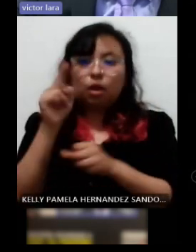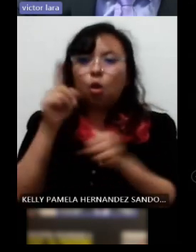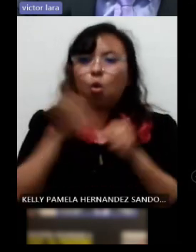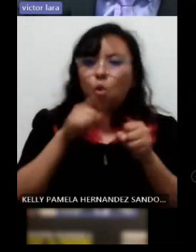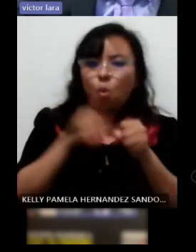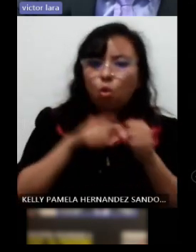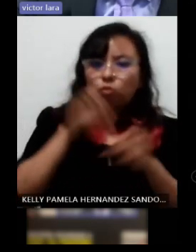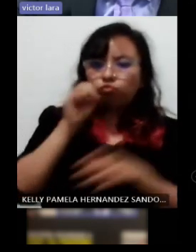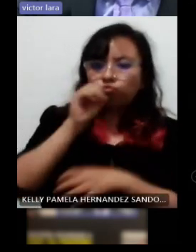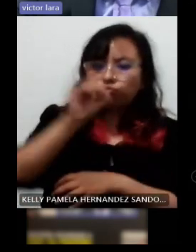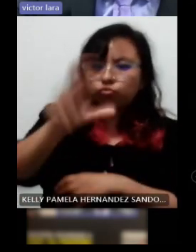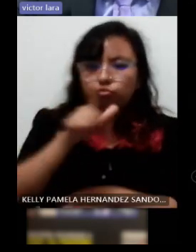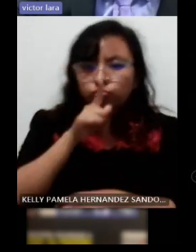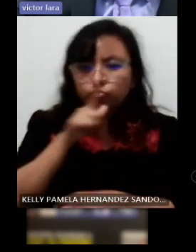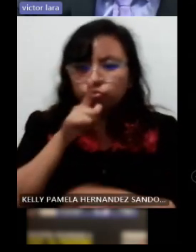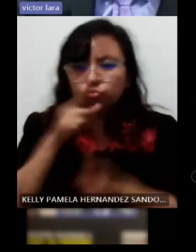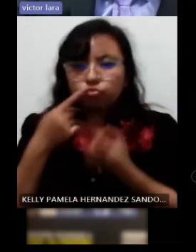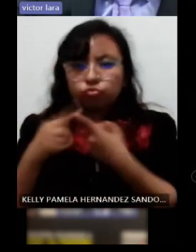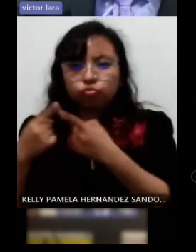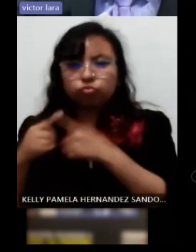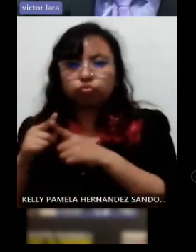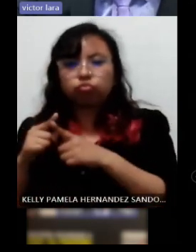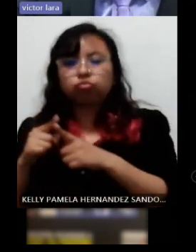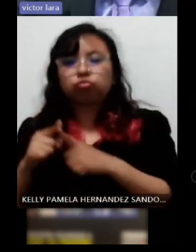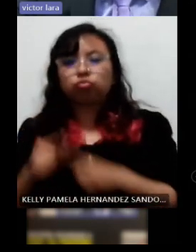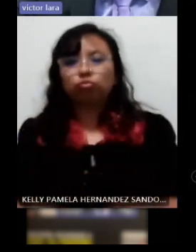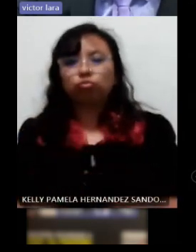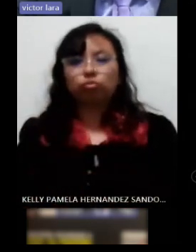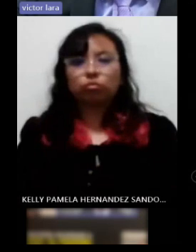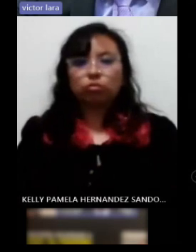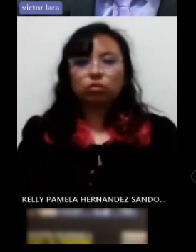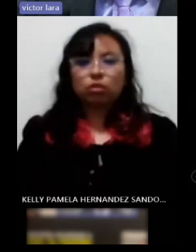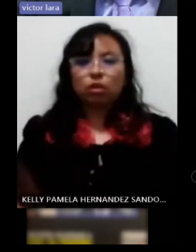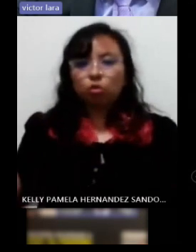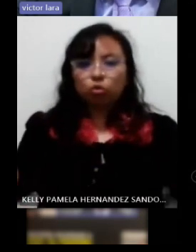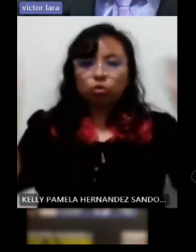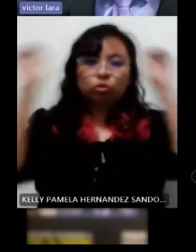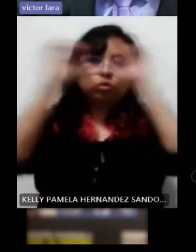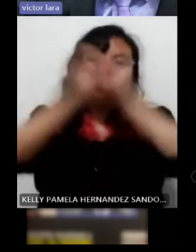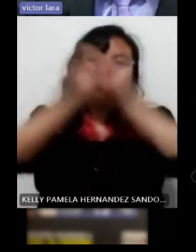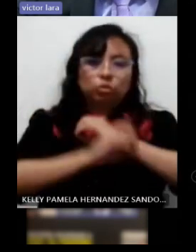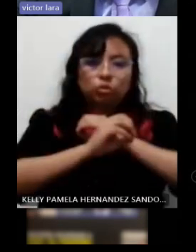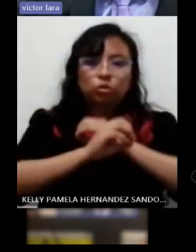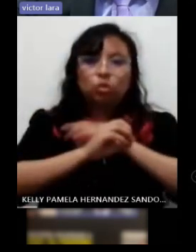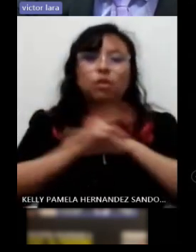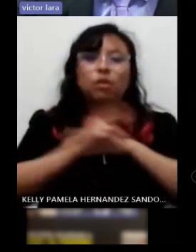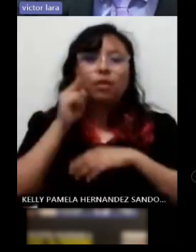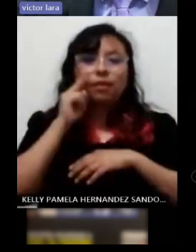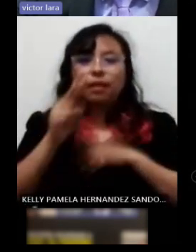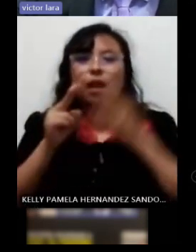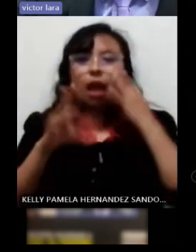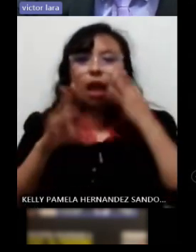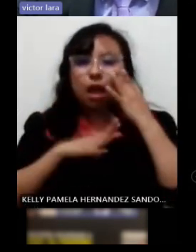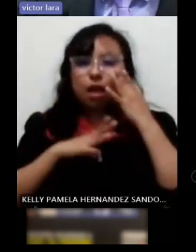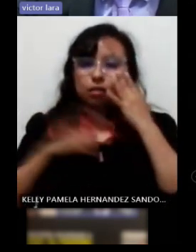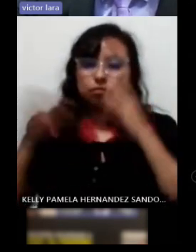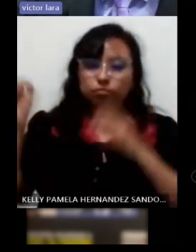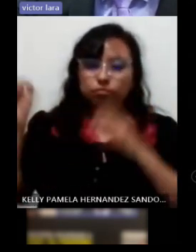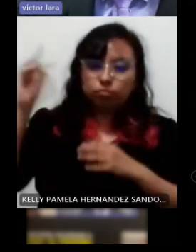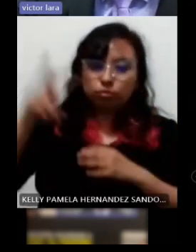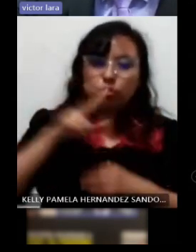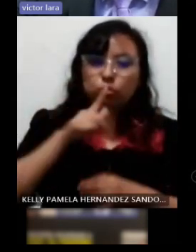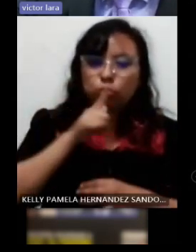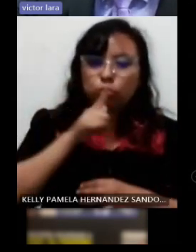justamente describe bastante bien un cuarto oscuro con estímulo de luz donde está el enunciado de